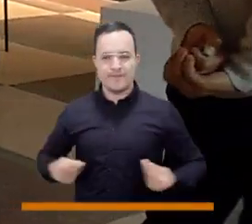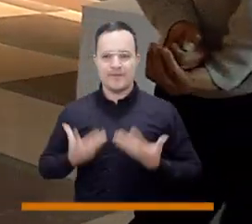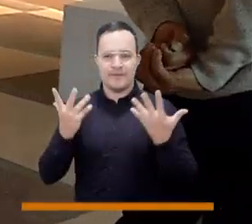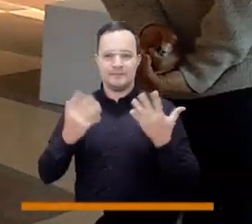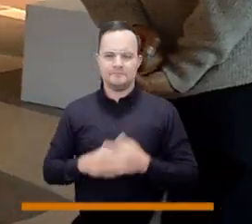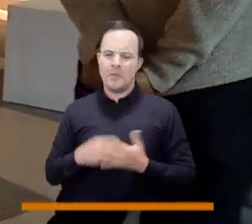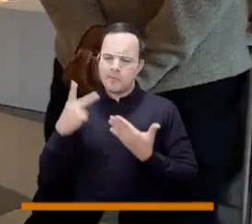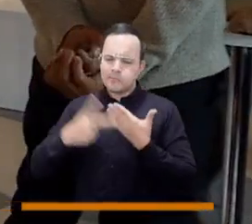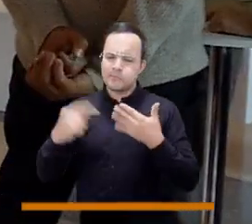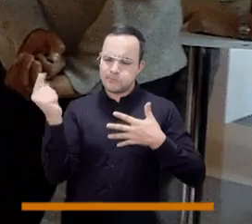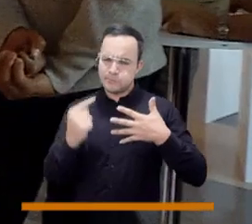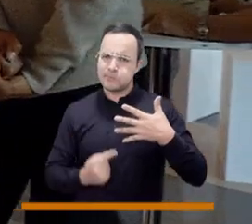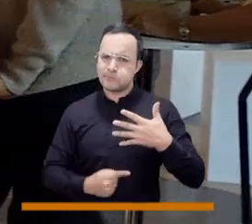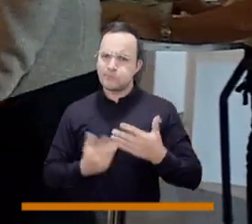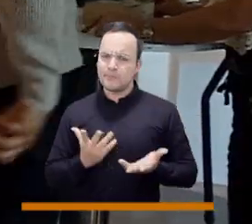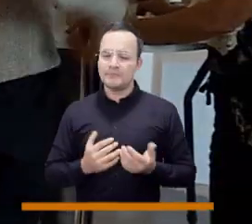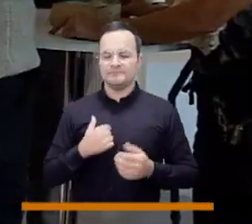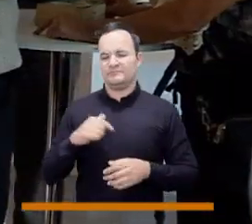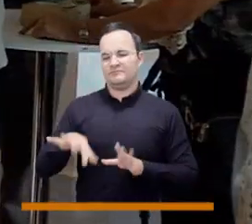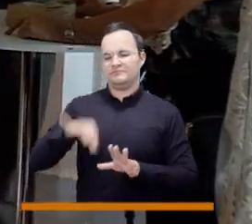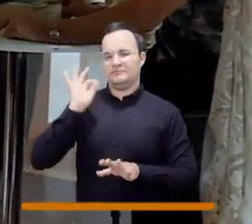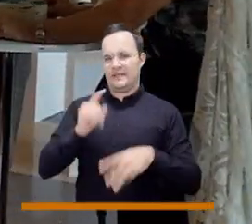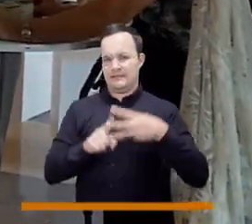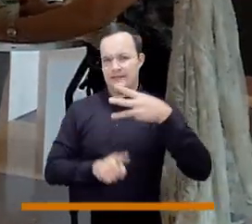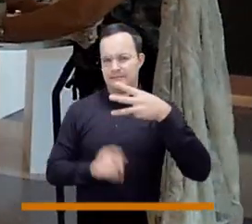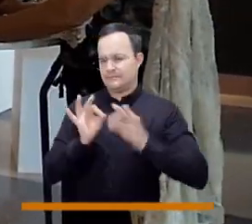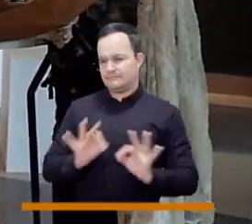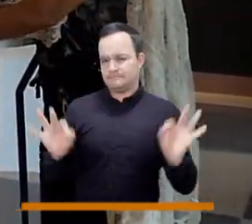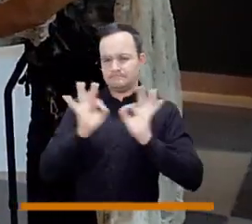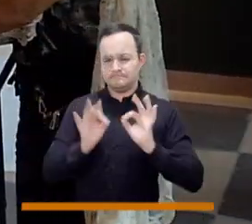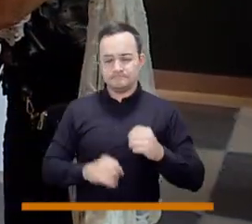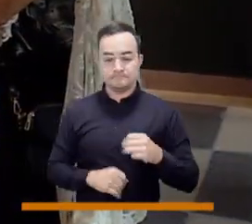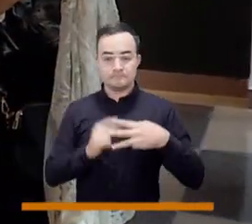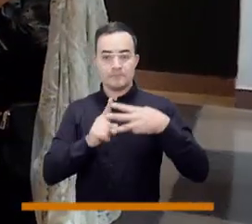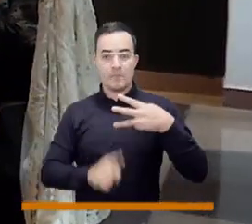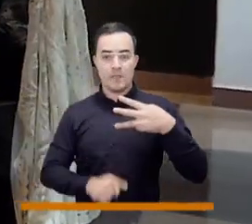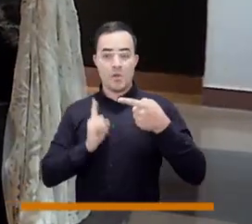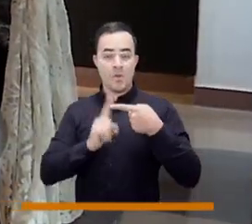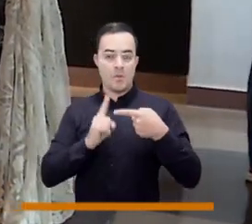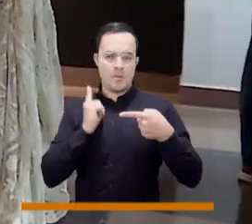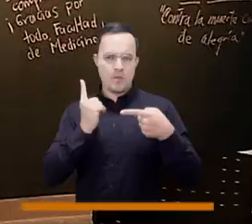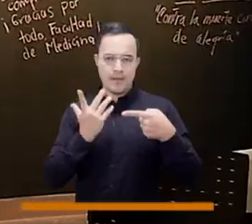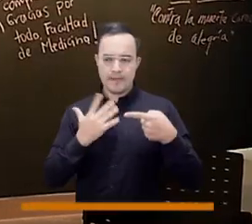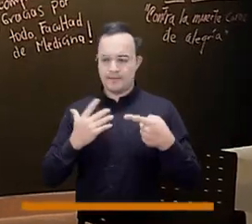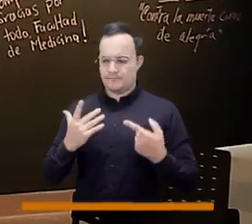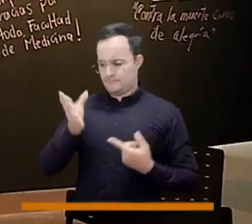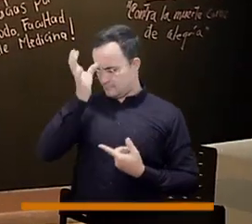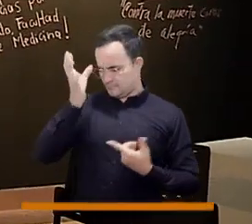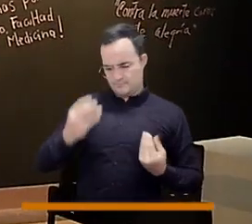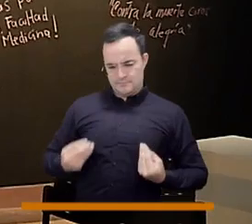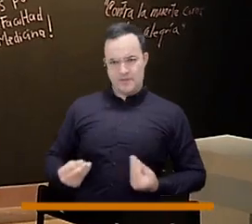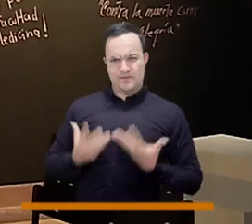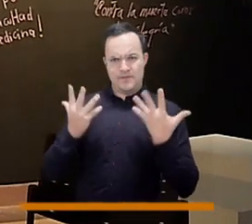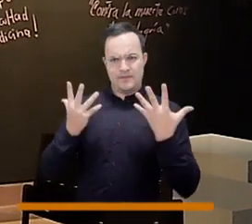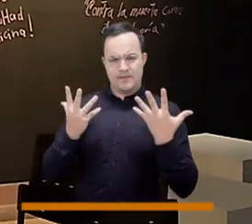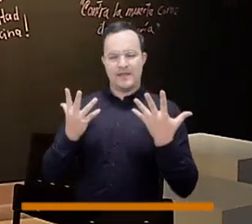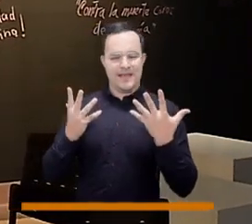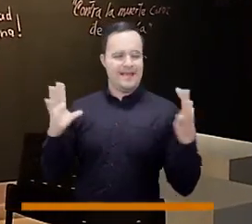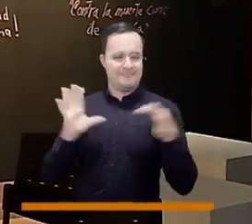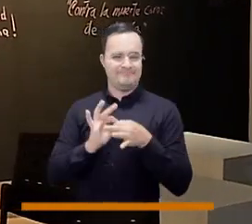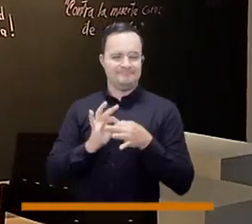pero yo quiero mencionar tres elementos fundamentales. El primero y que tienen que ver con este concepto de vida. El primero es